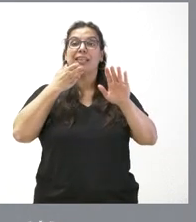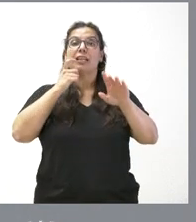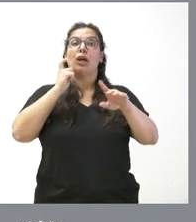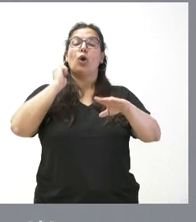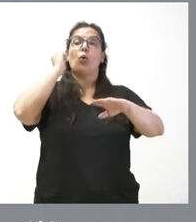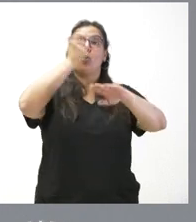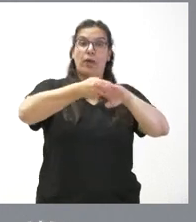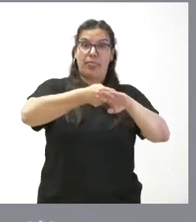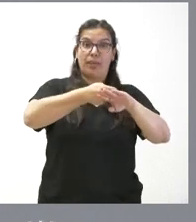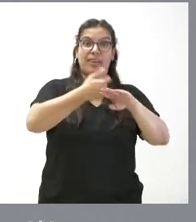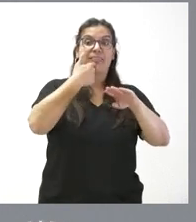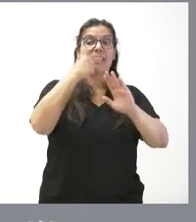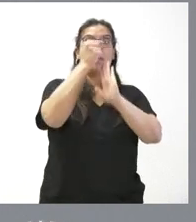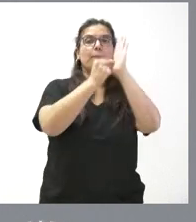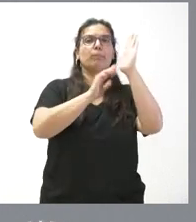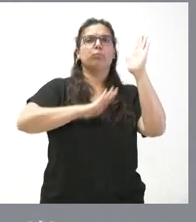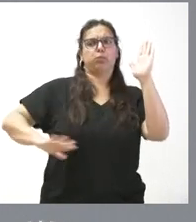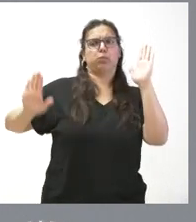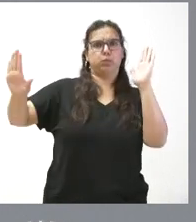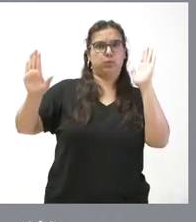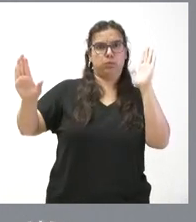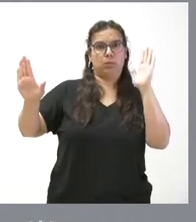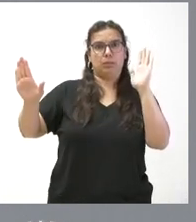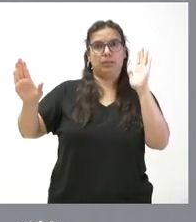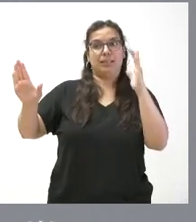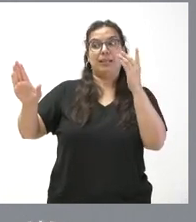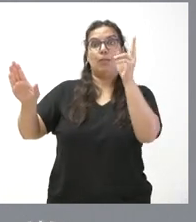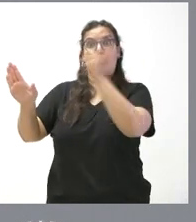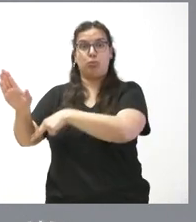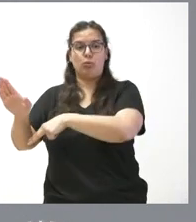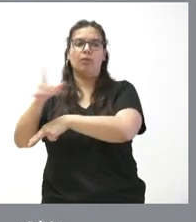vamos a oponer determina la no aplicación de esa orden.